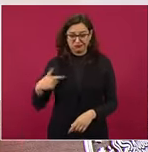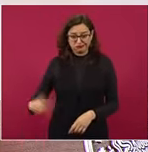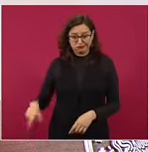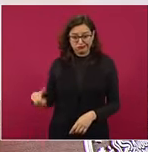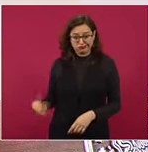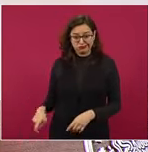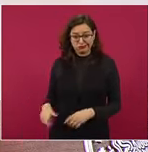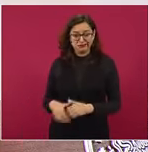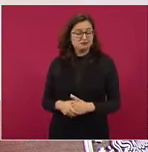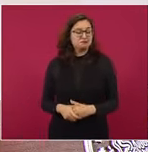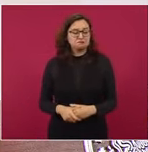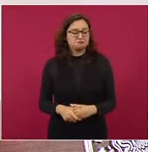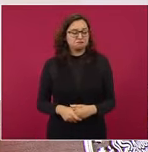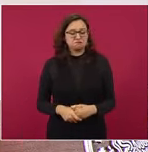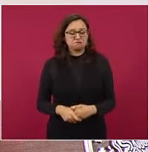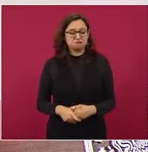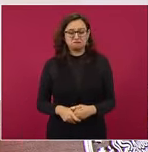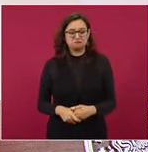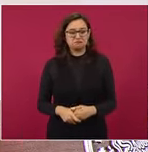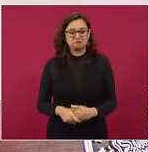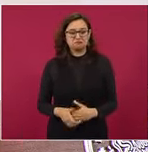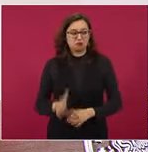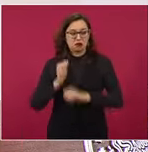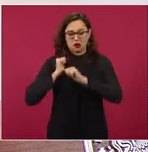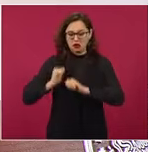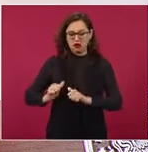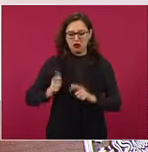tanto apego por el poder,